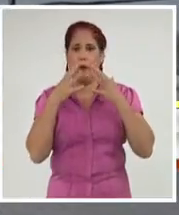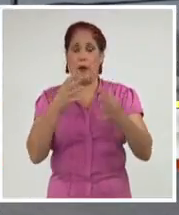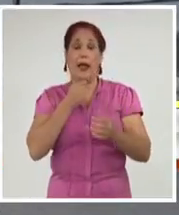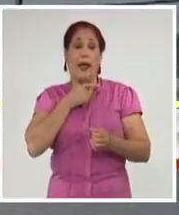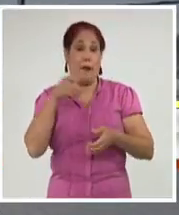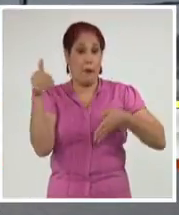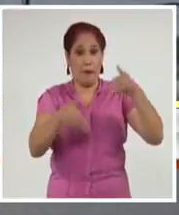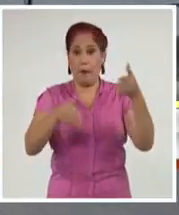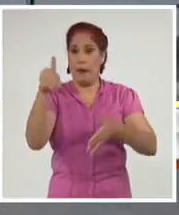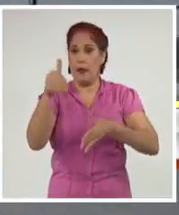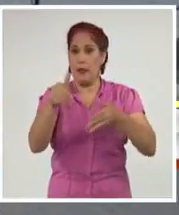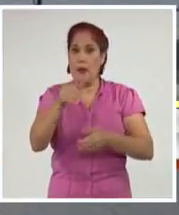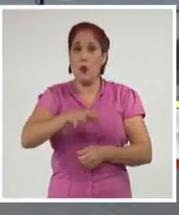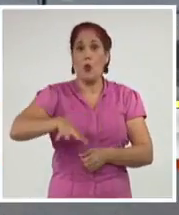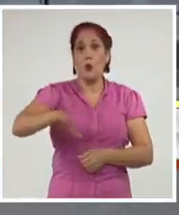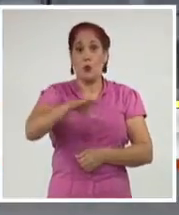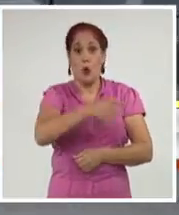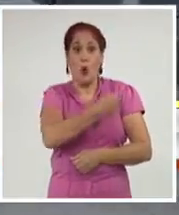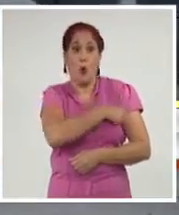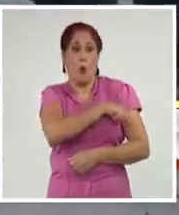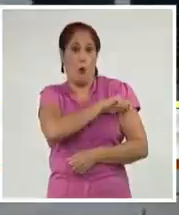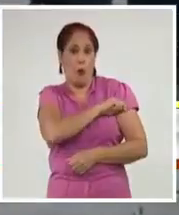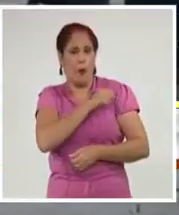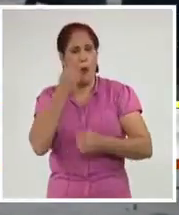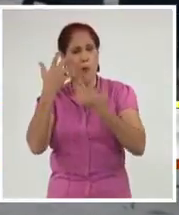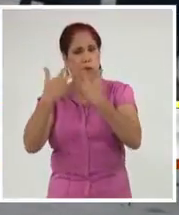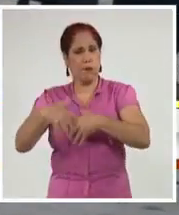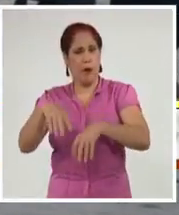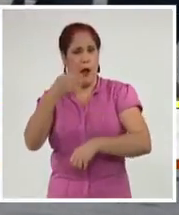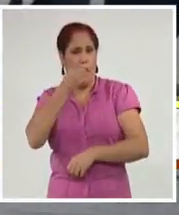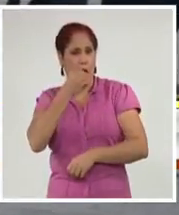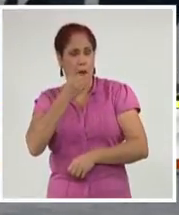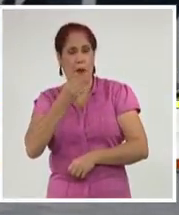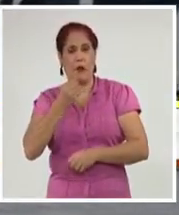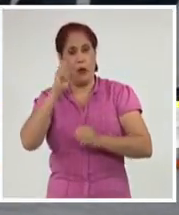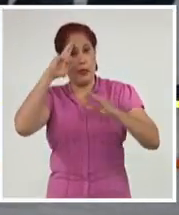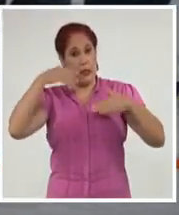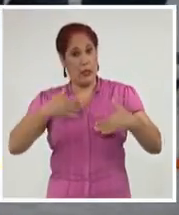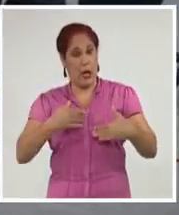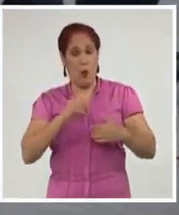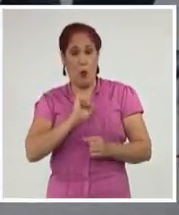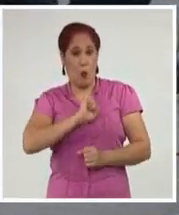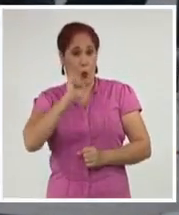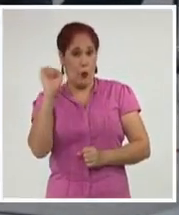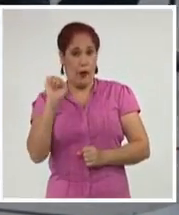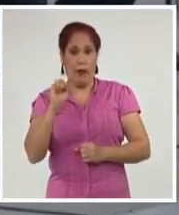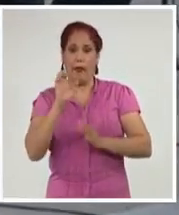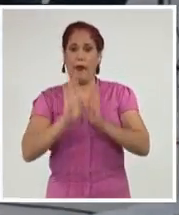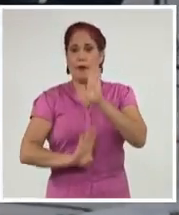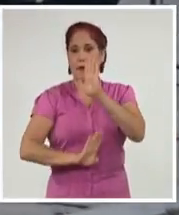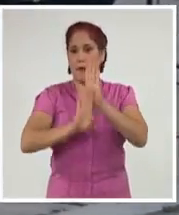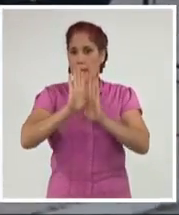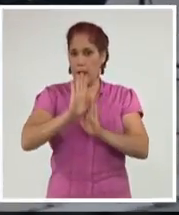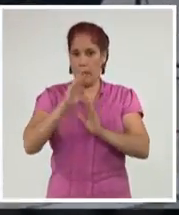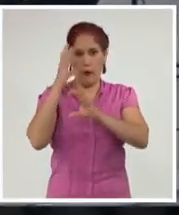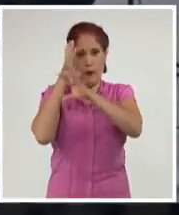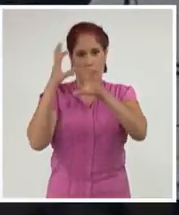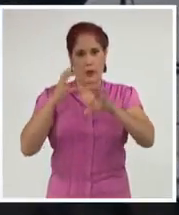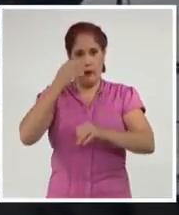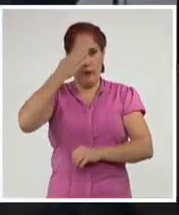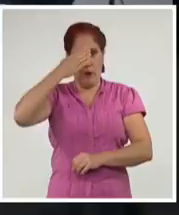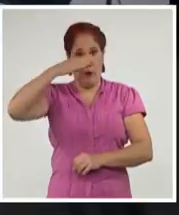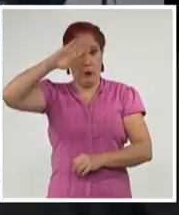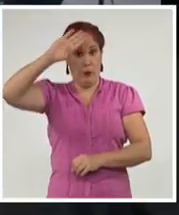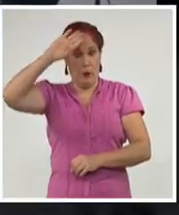participación comunitaria, la producción de alimentos, la lucha por la salud del pueblo y el desarrollo del potencial científico en Cuba.